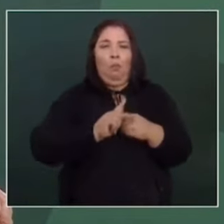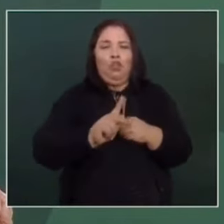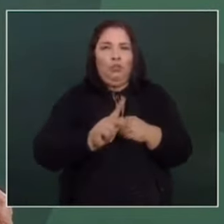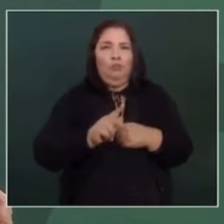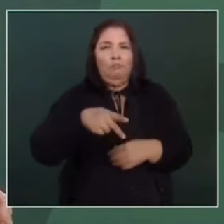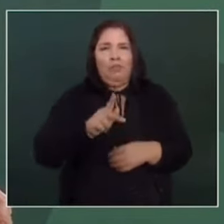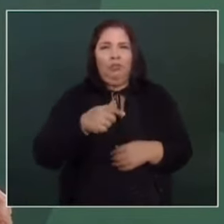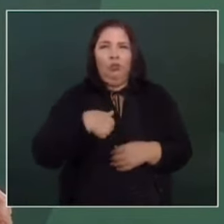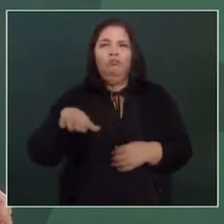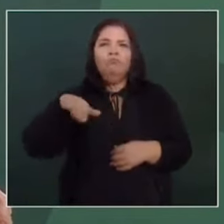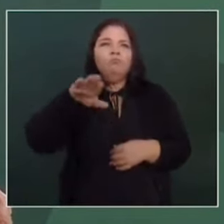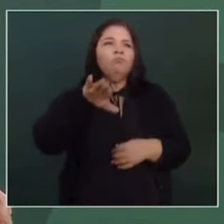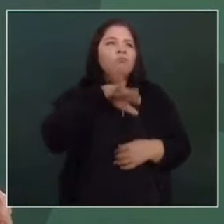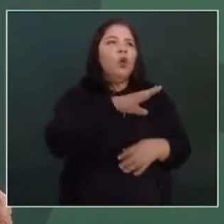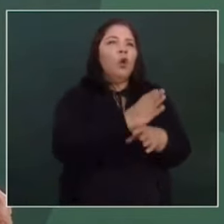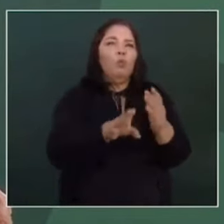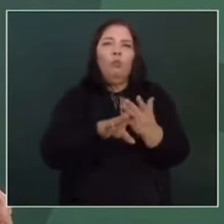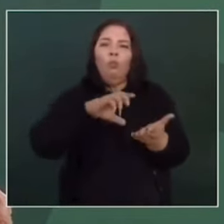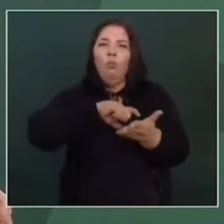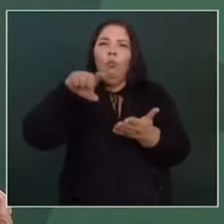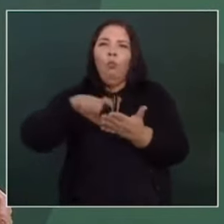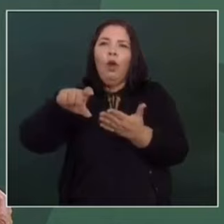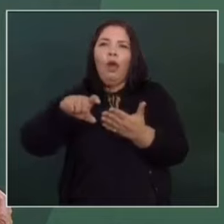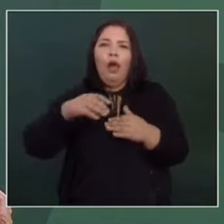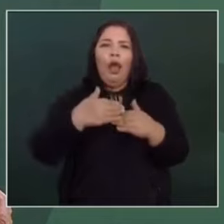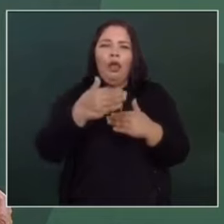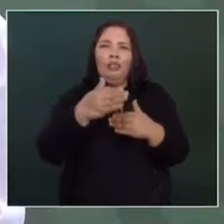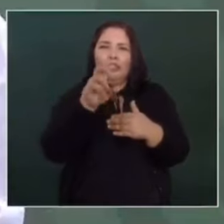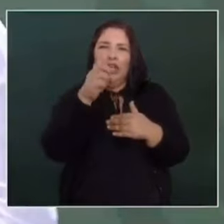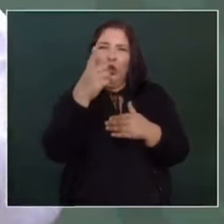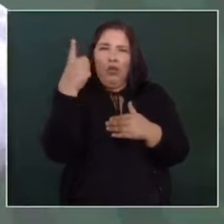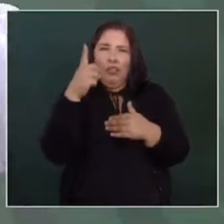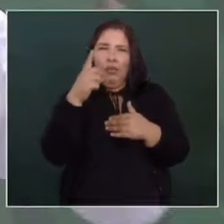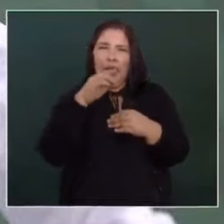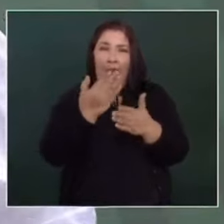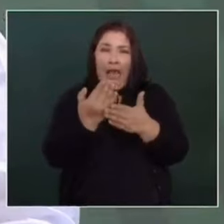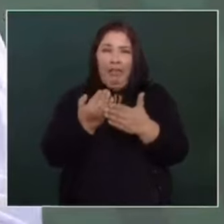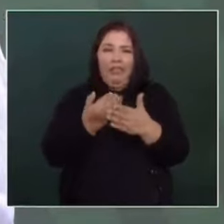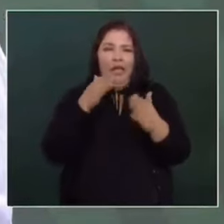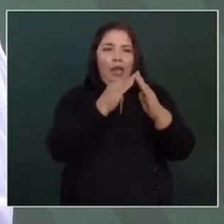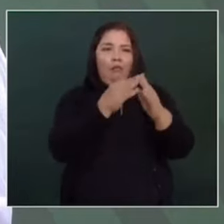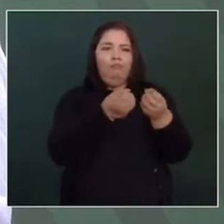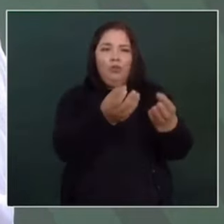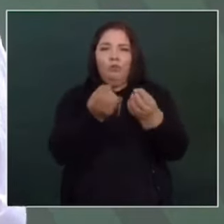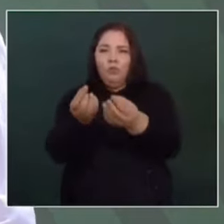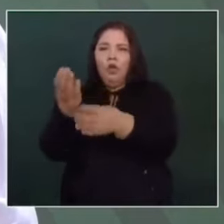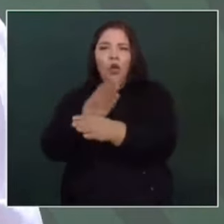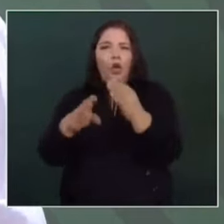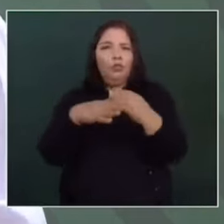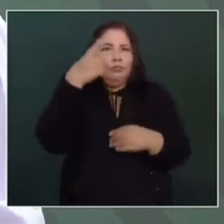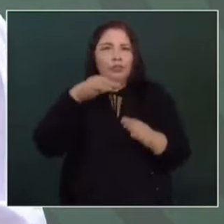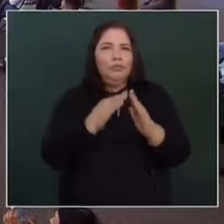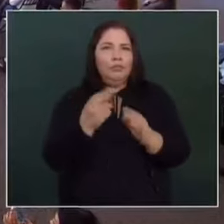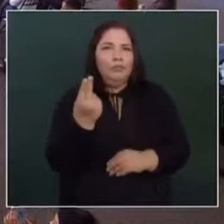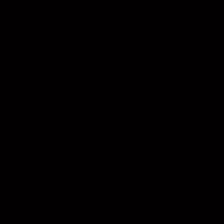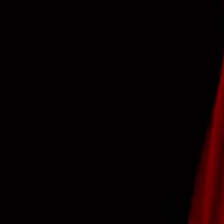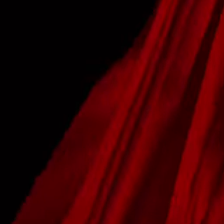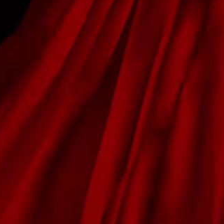Pero estamos ya buscando la forma de que antes de que termine el año, todas las casas tengan, ya, sus enseres domésticos.